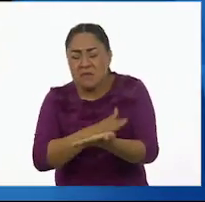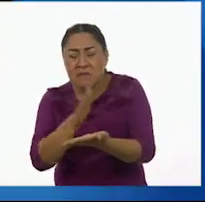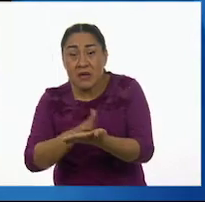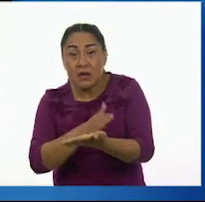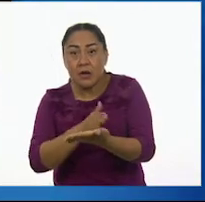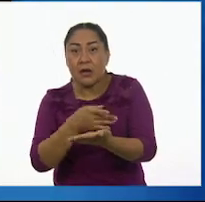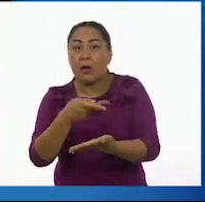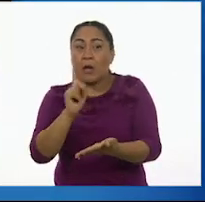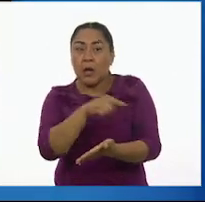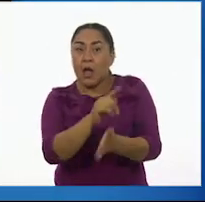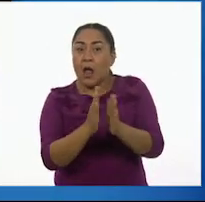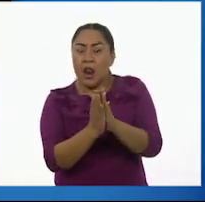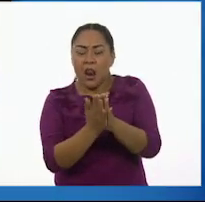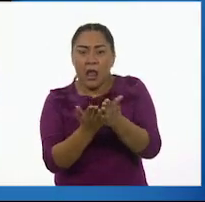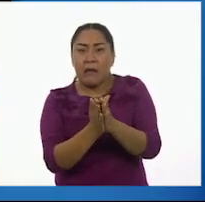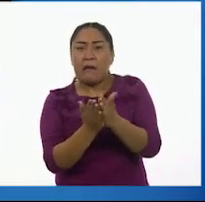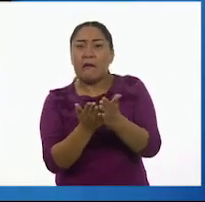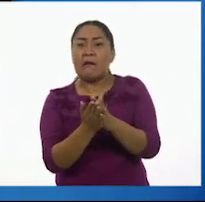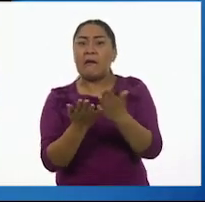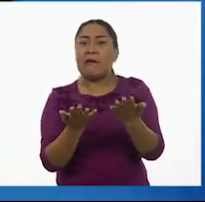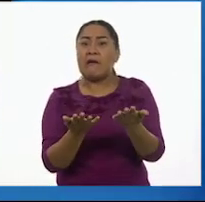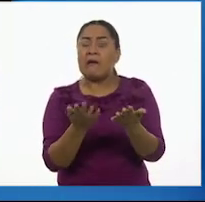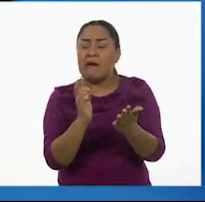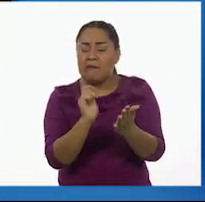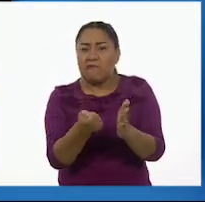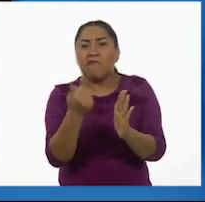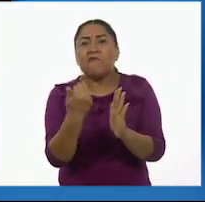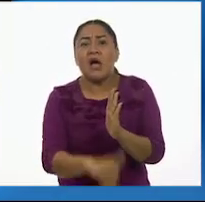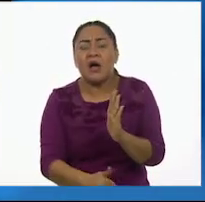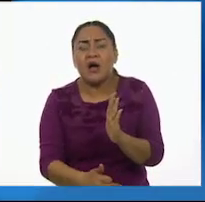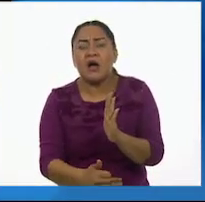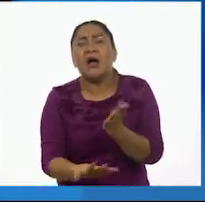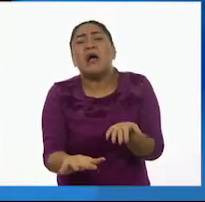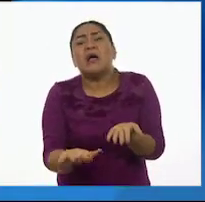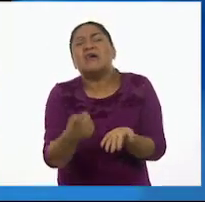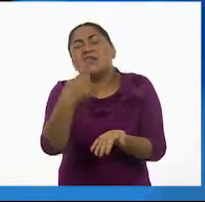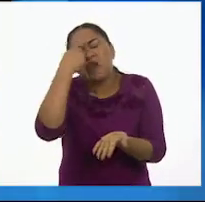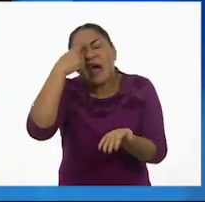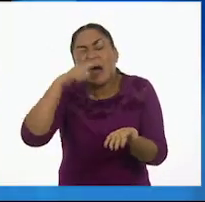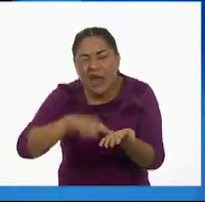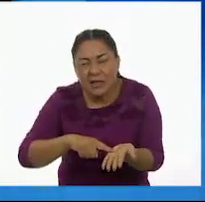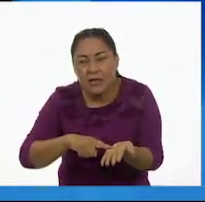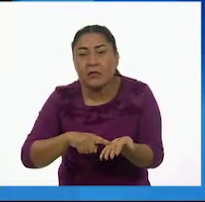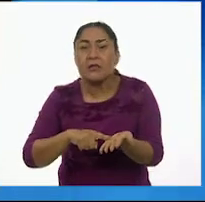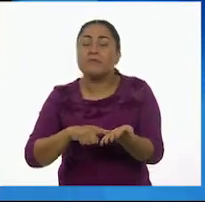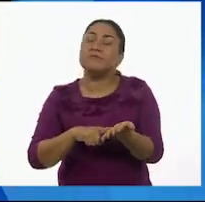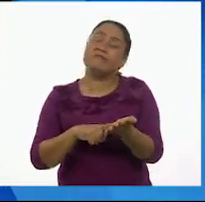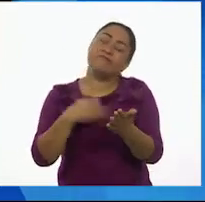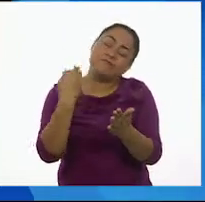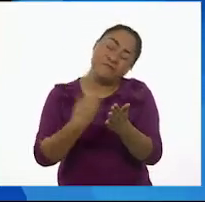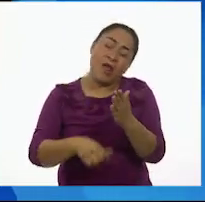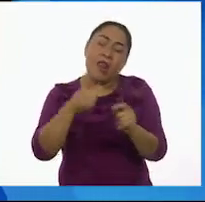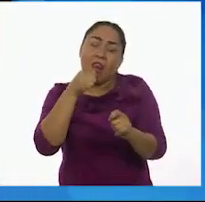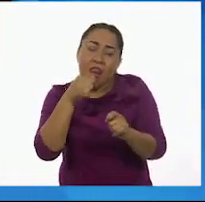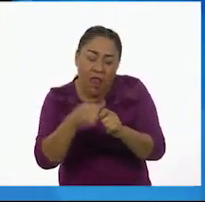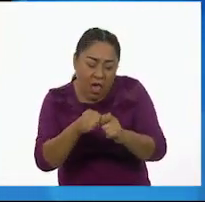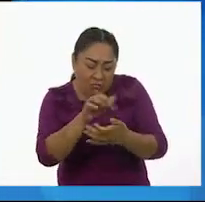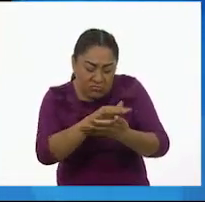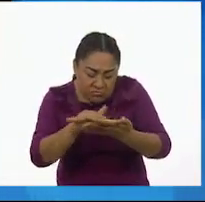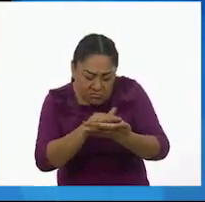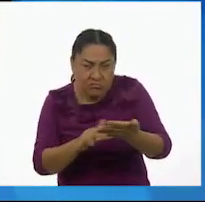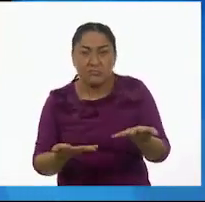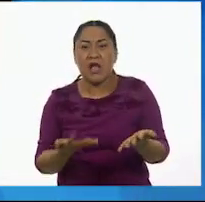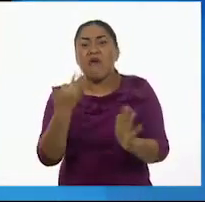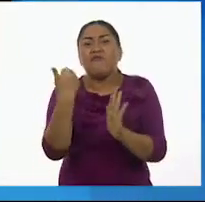libro le hacía falta, ¿qué creen? Le hacían falta letras, le hacían falta